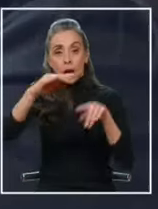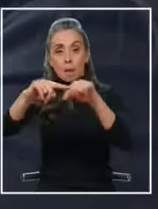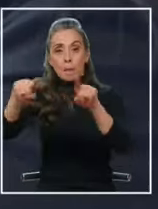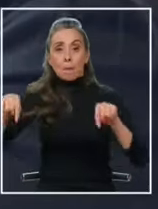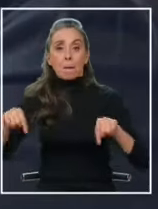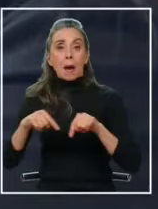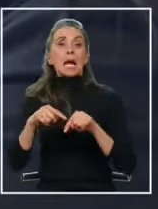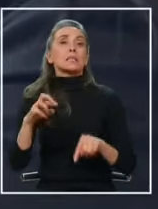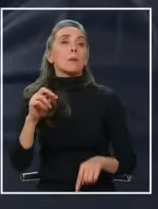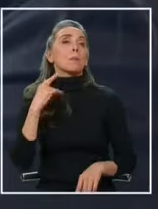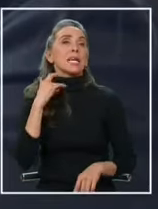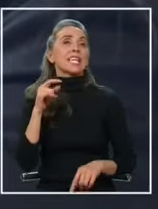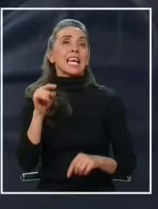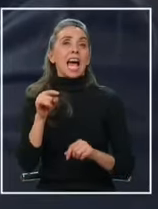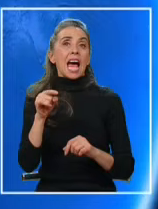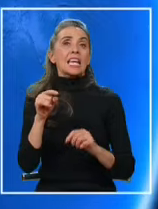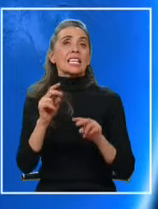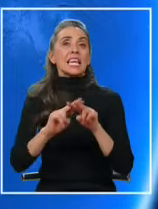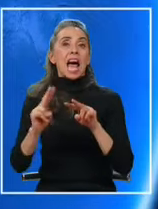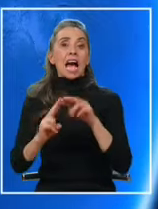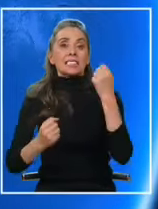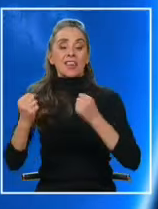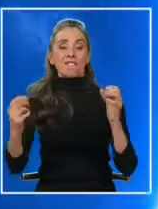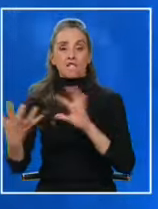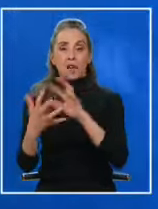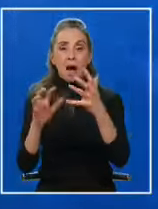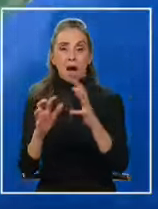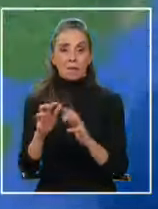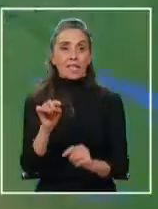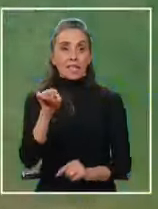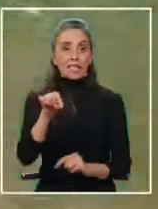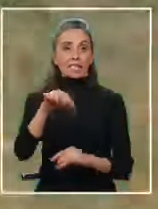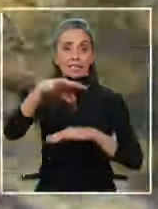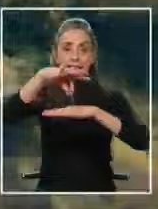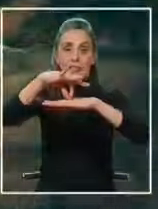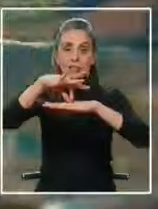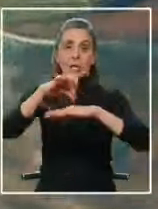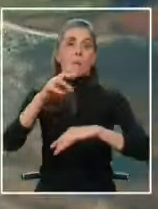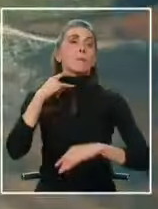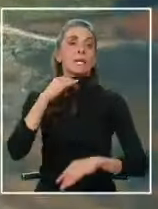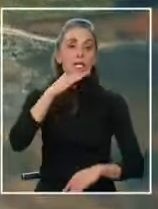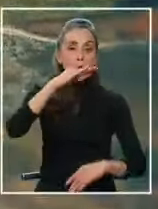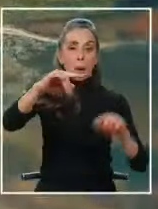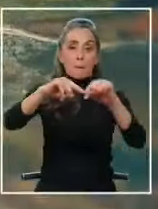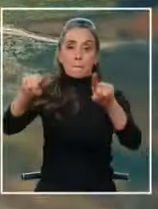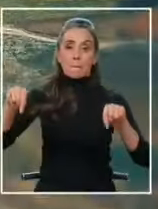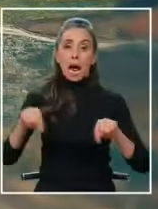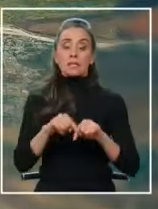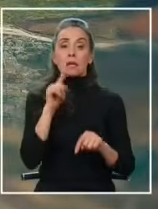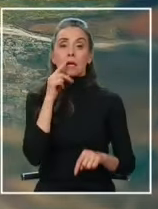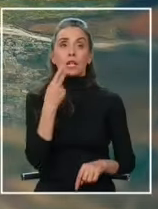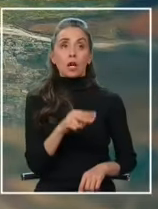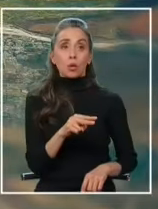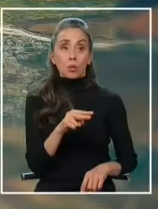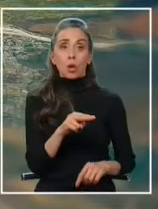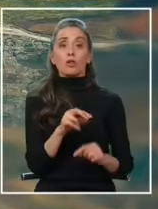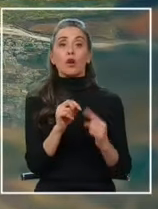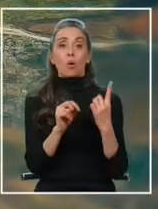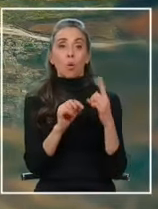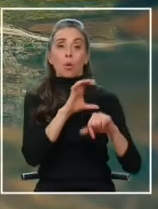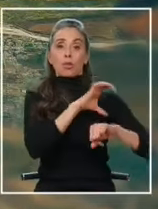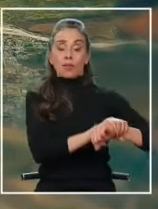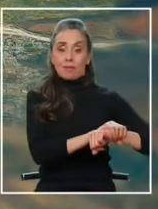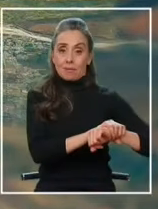Pirke el lugar donde se confeccionaban estas máquinas primer punto de interés Pirke una parcela que sería de propiedad de uno de los